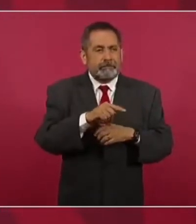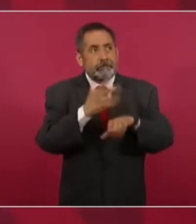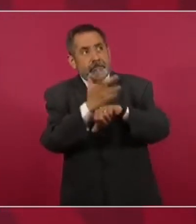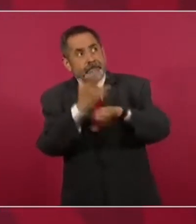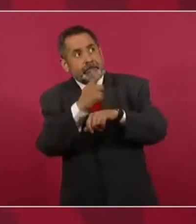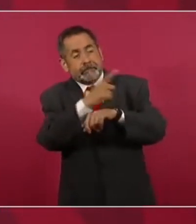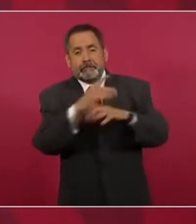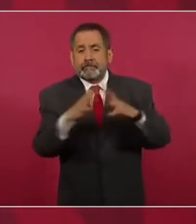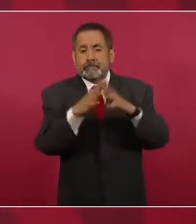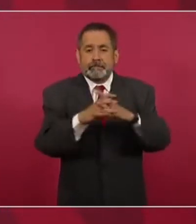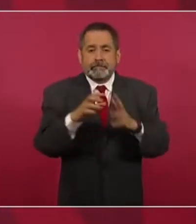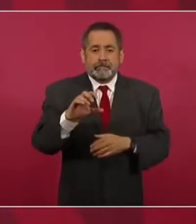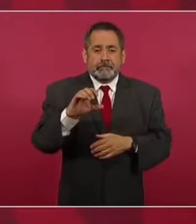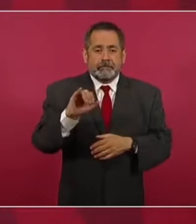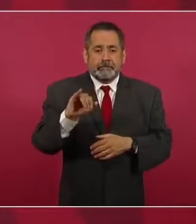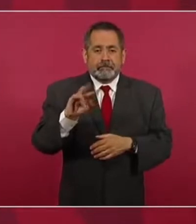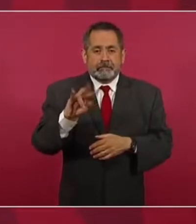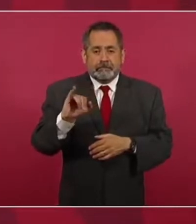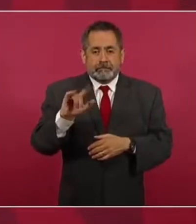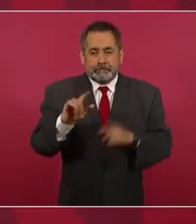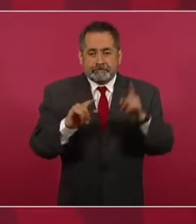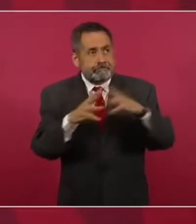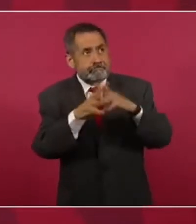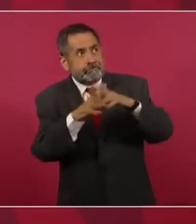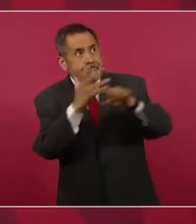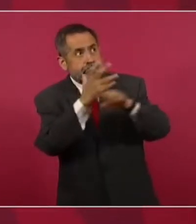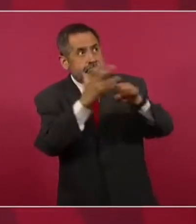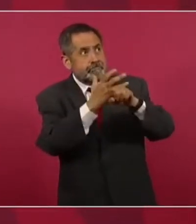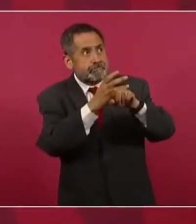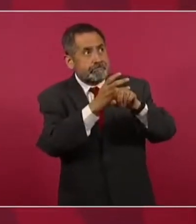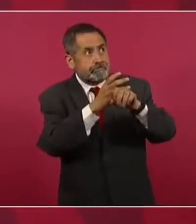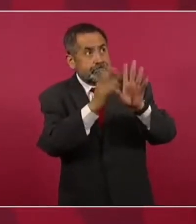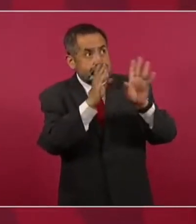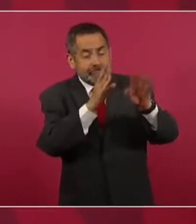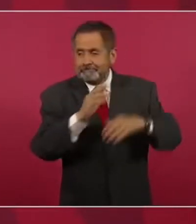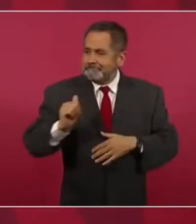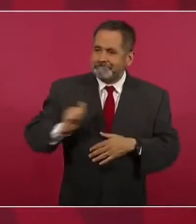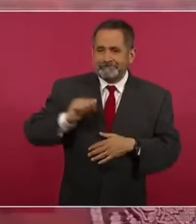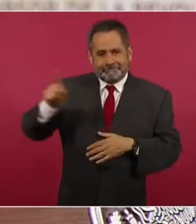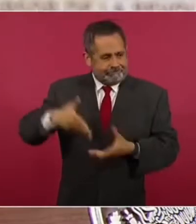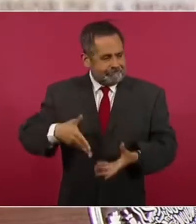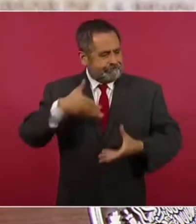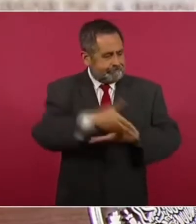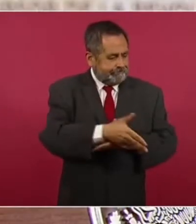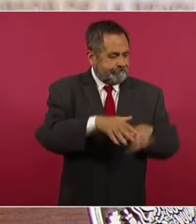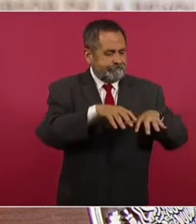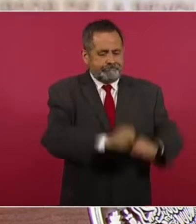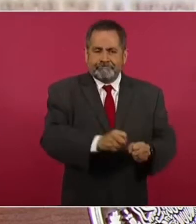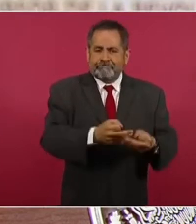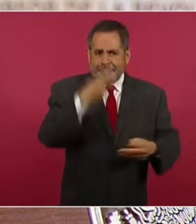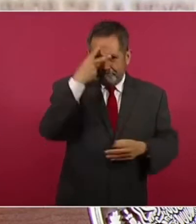Unidos, que también estaba en su fase de expansionismo.